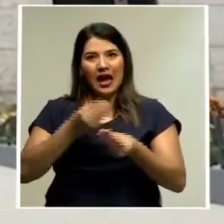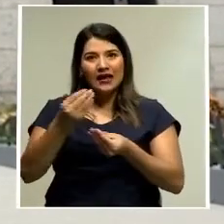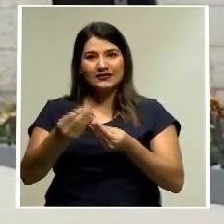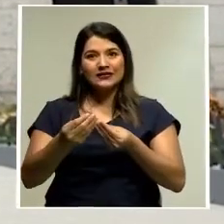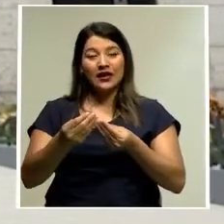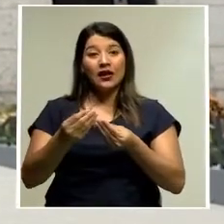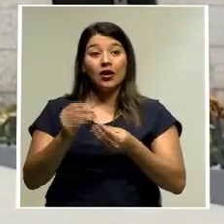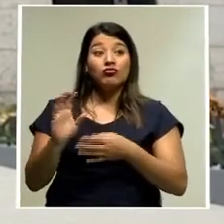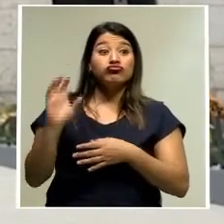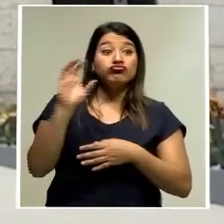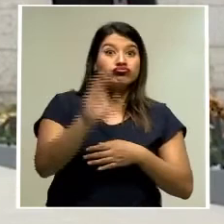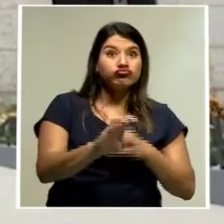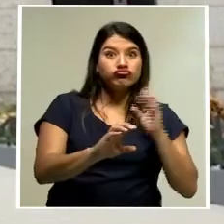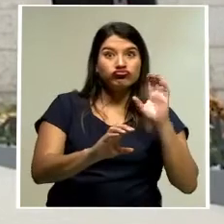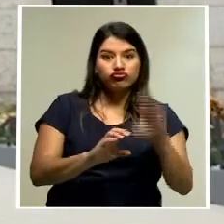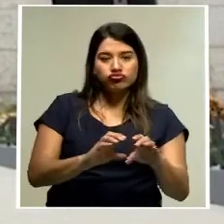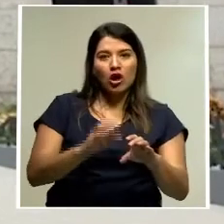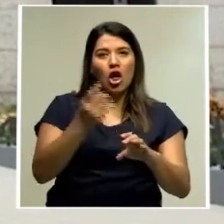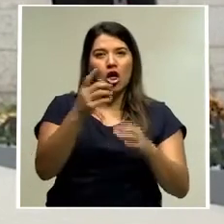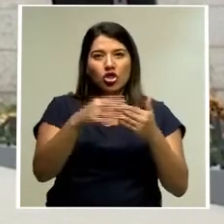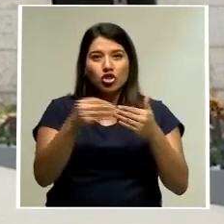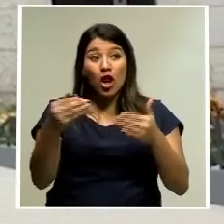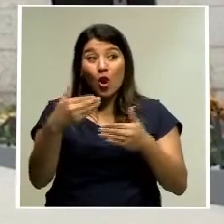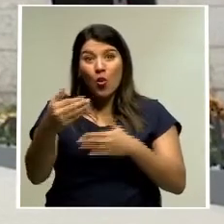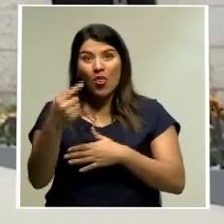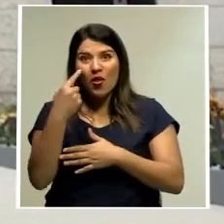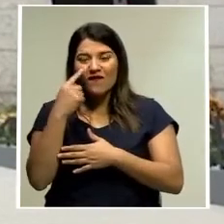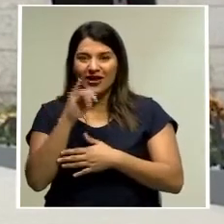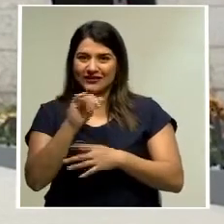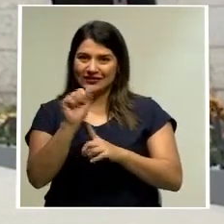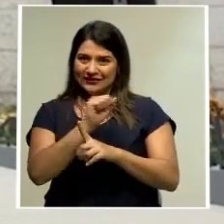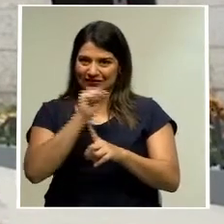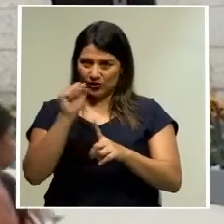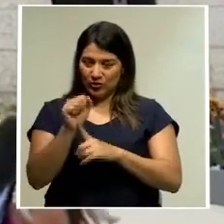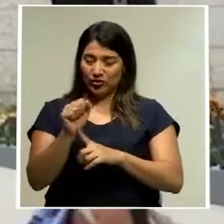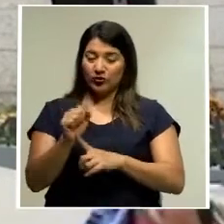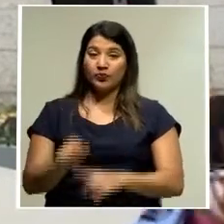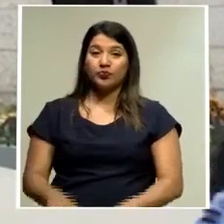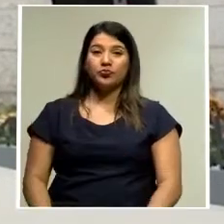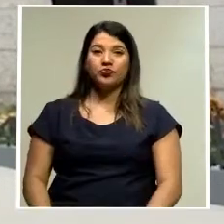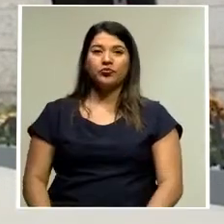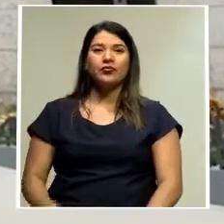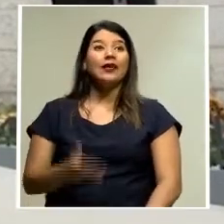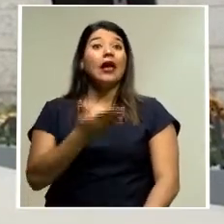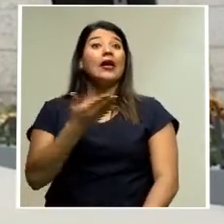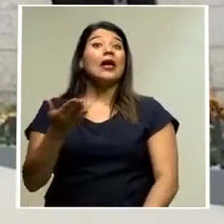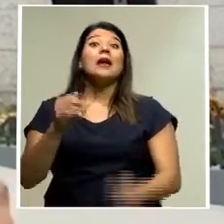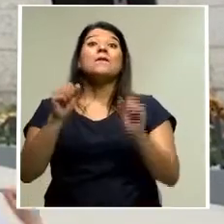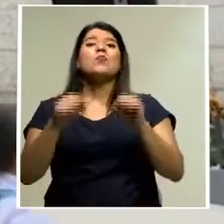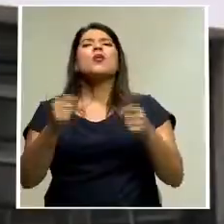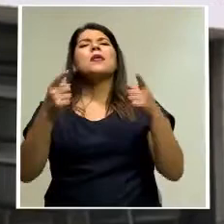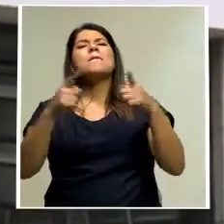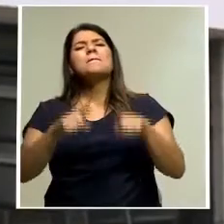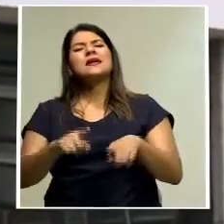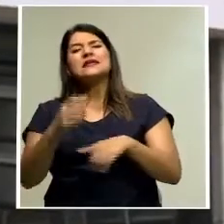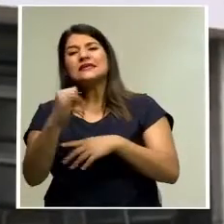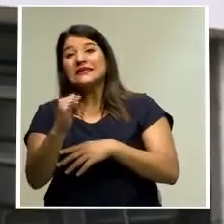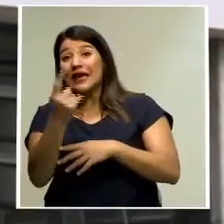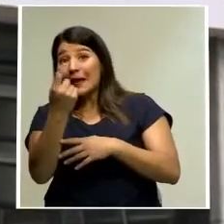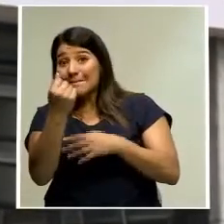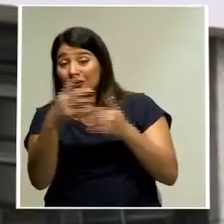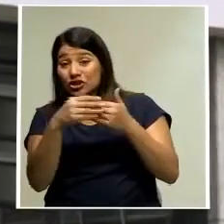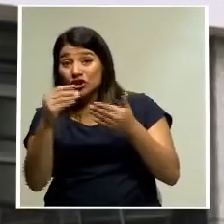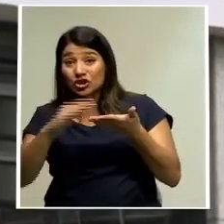mercado, precisamente cuando ve estas situaciones. Entonces, sí puede subir. Es decir, ¿qué situación podría presentarse? Bueno, si al final no hay